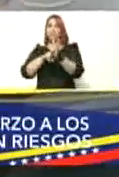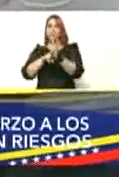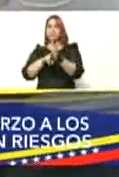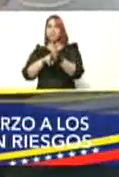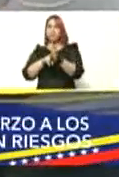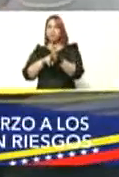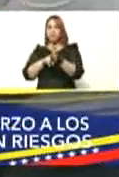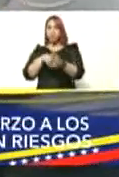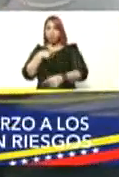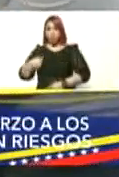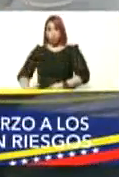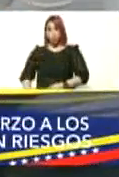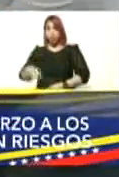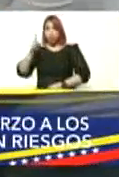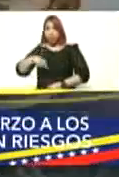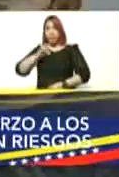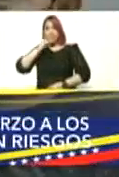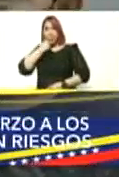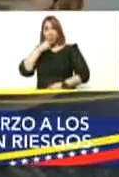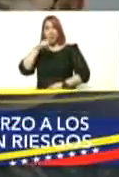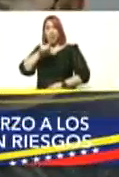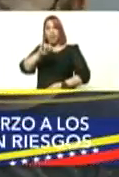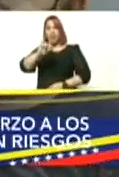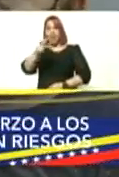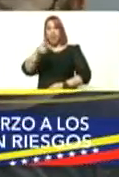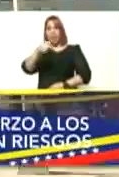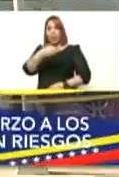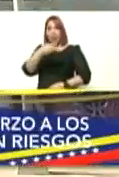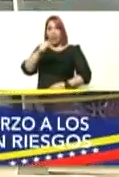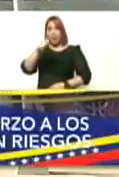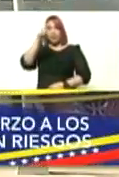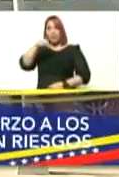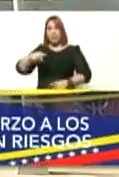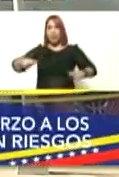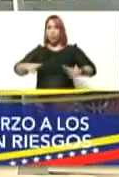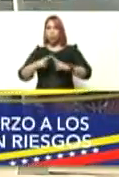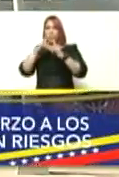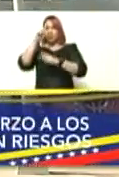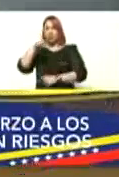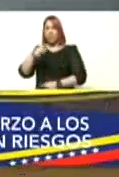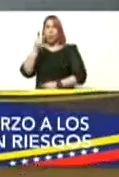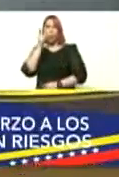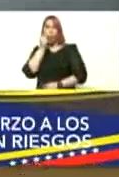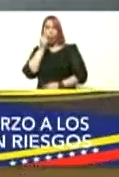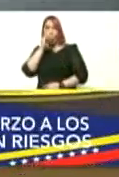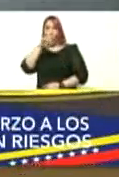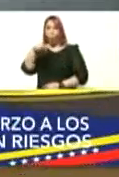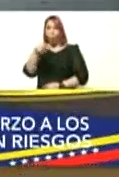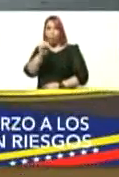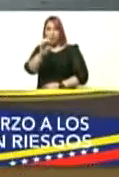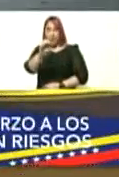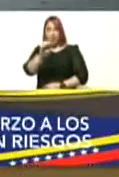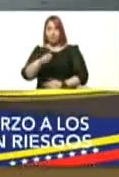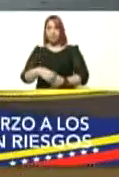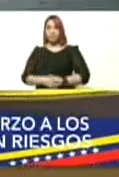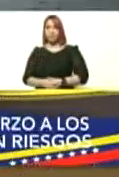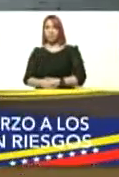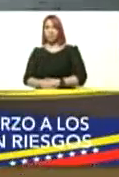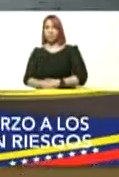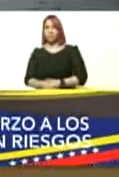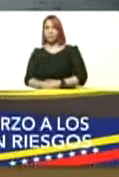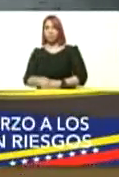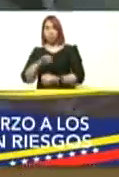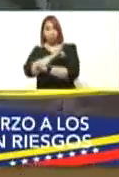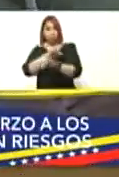de la verocel como de la spunic light aquí se encuentra precisamente el señor jose luis pumero quien ya